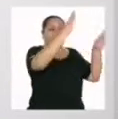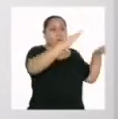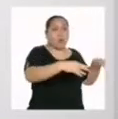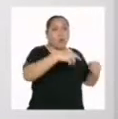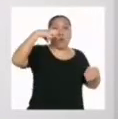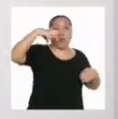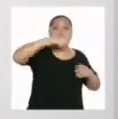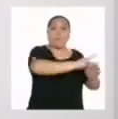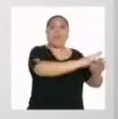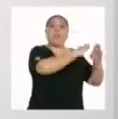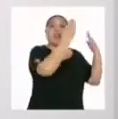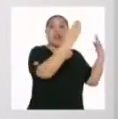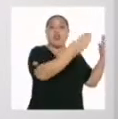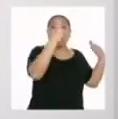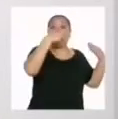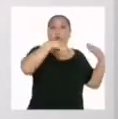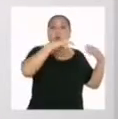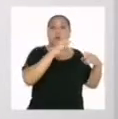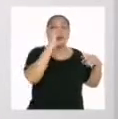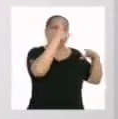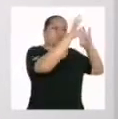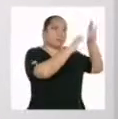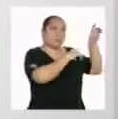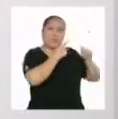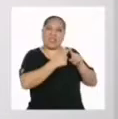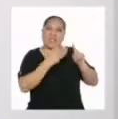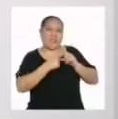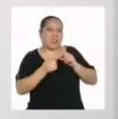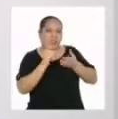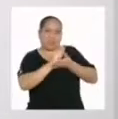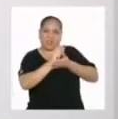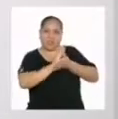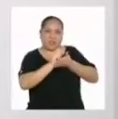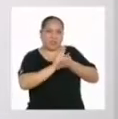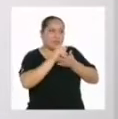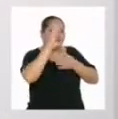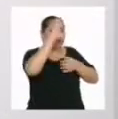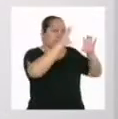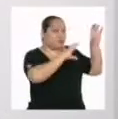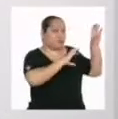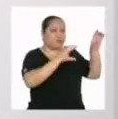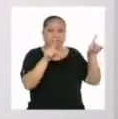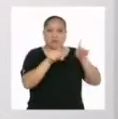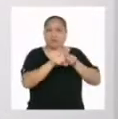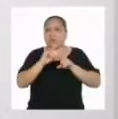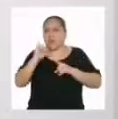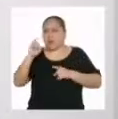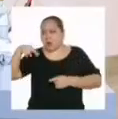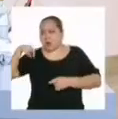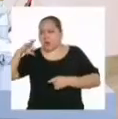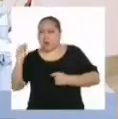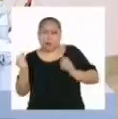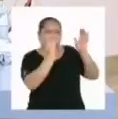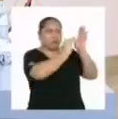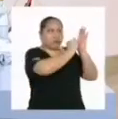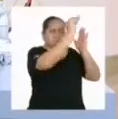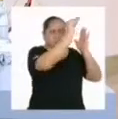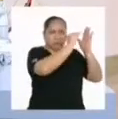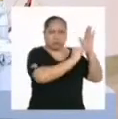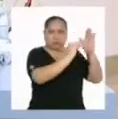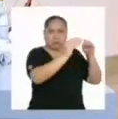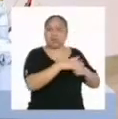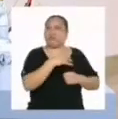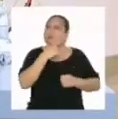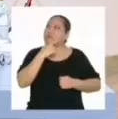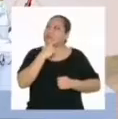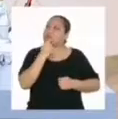nos va a permitir incluir varios, entre ellos también la infografía. Cada vez me